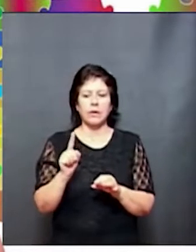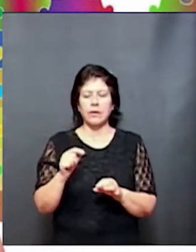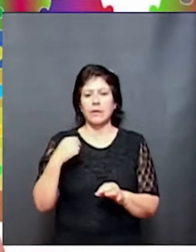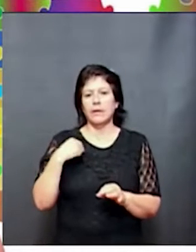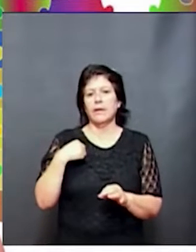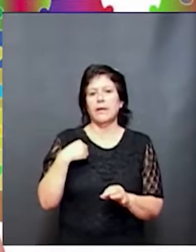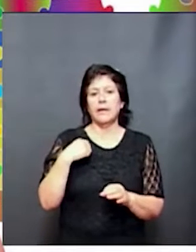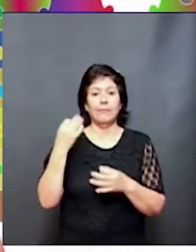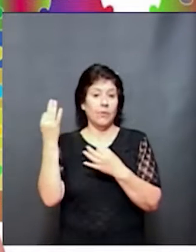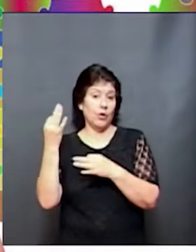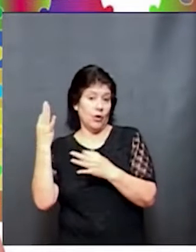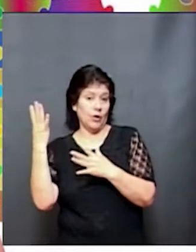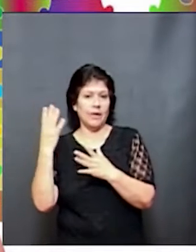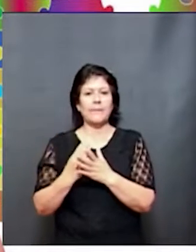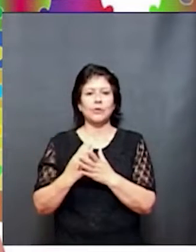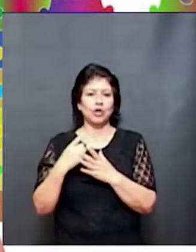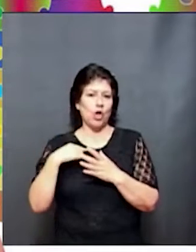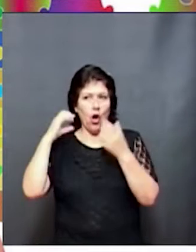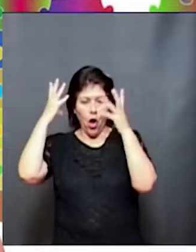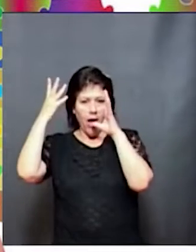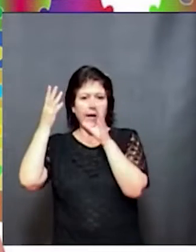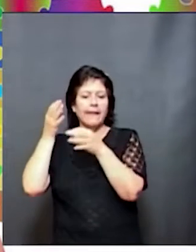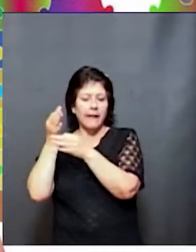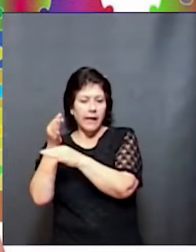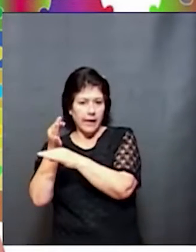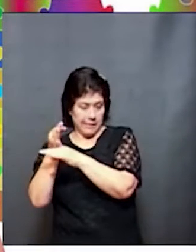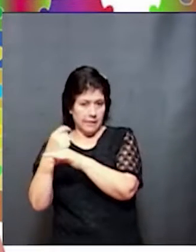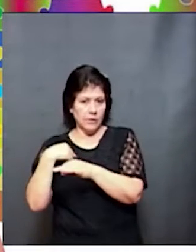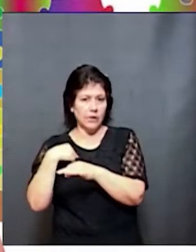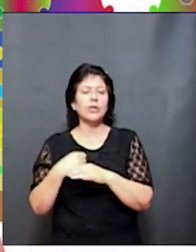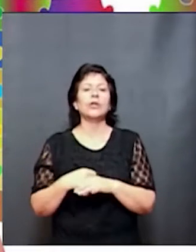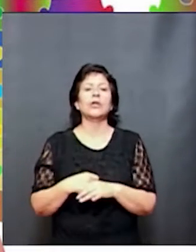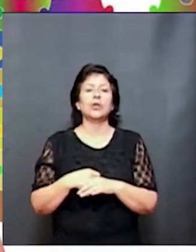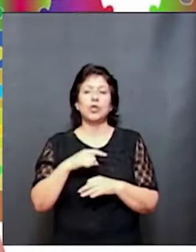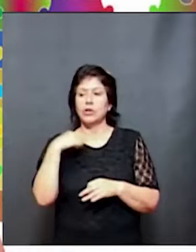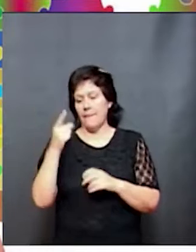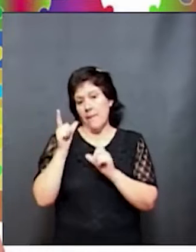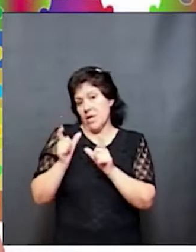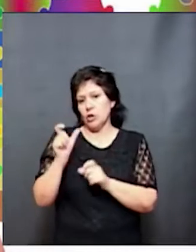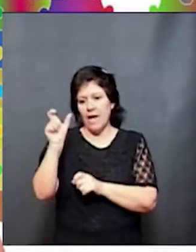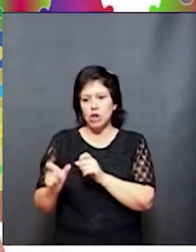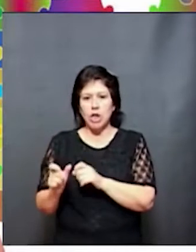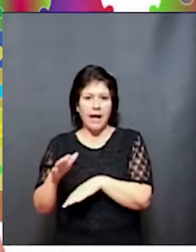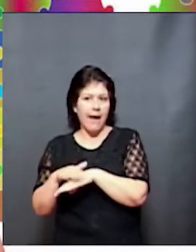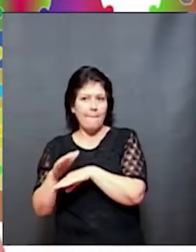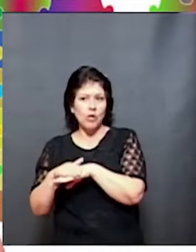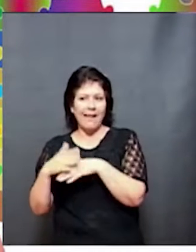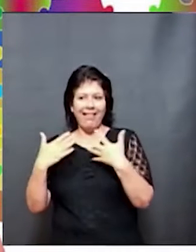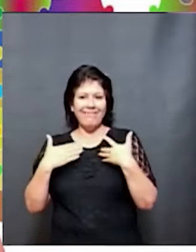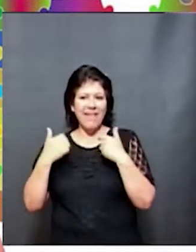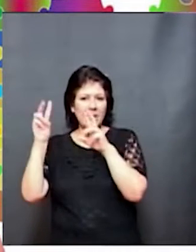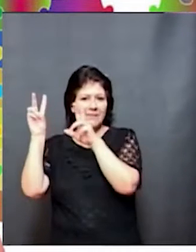profesión también es la psicopedagogía, a lo que hacemos los agentes de salud, que intervenimos también en ayudar